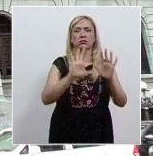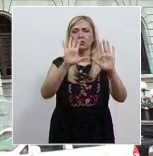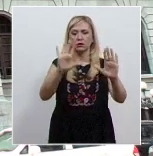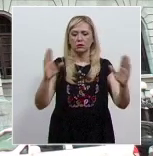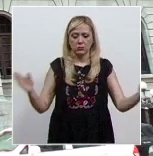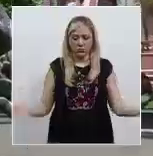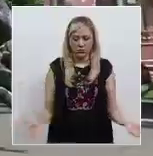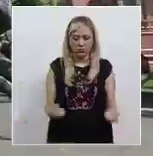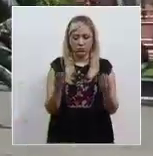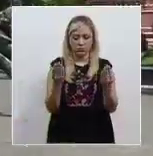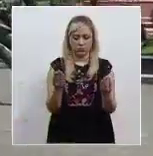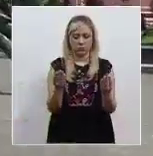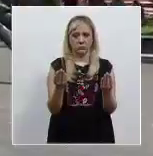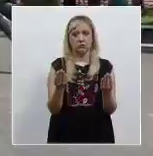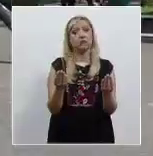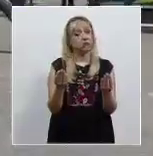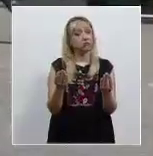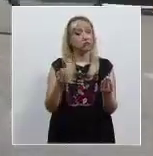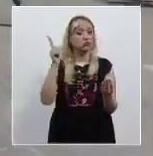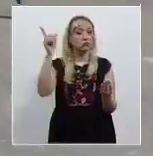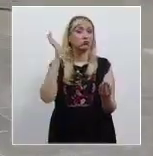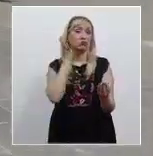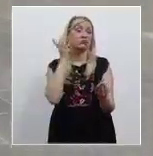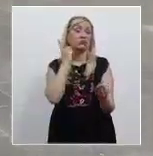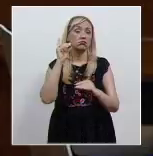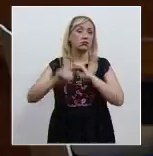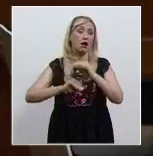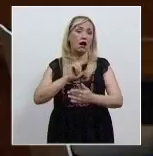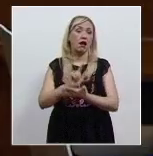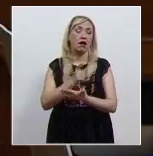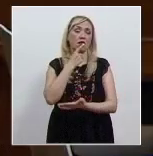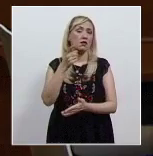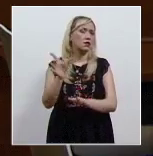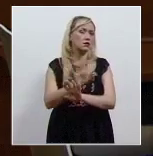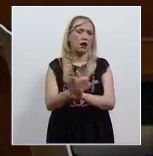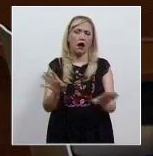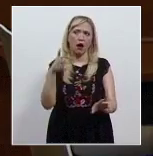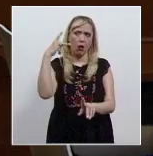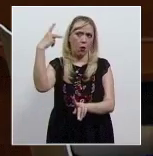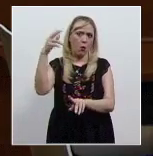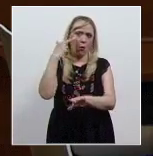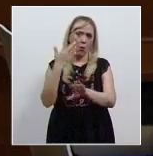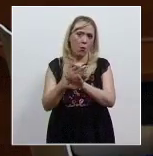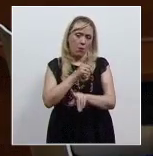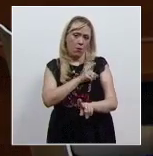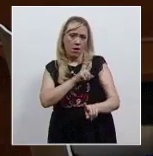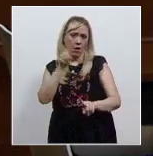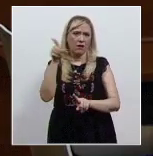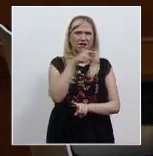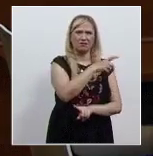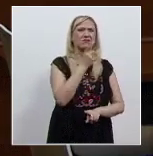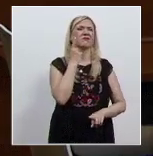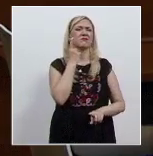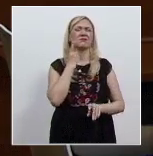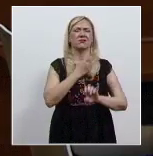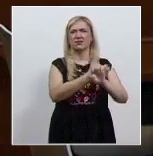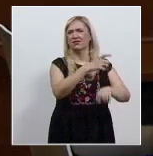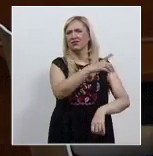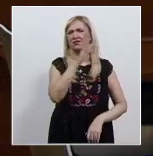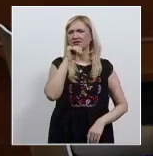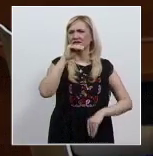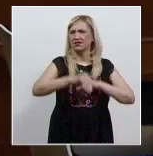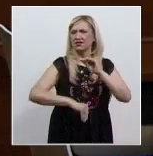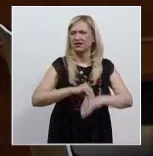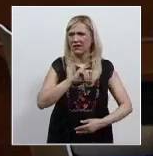solo al Congreso de la Unión le corresponde legislar en esa materia. Esos congresos carecen de competencia para establecer en su